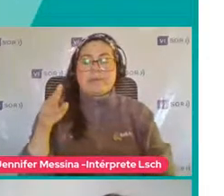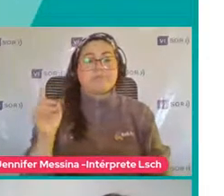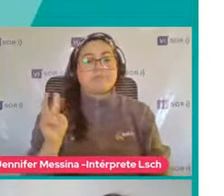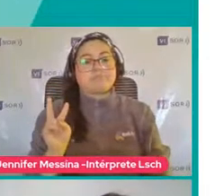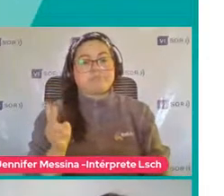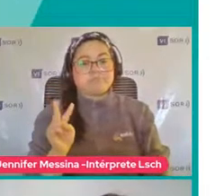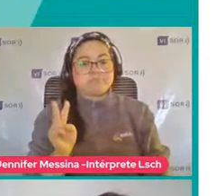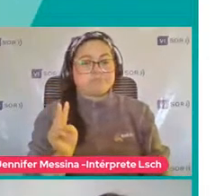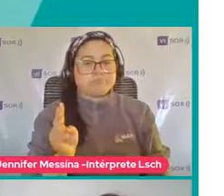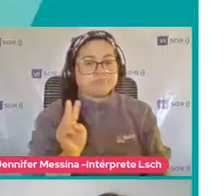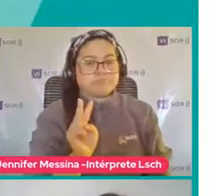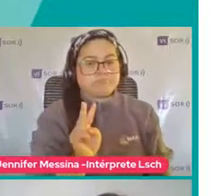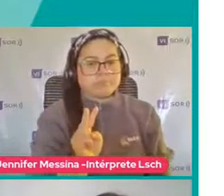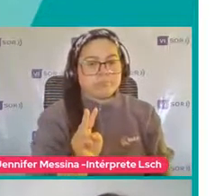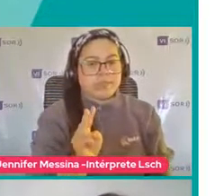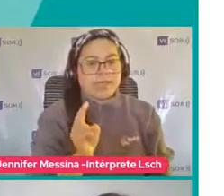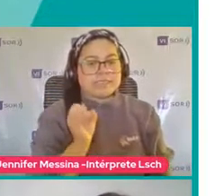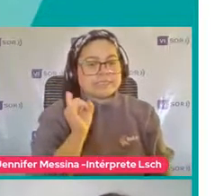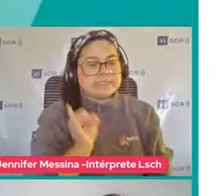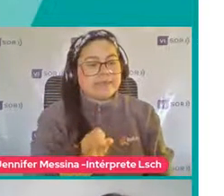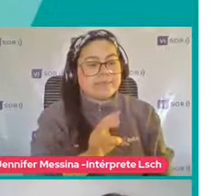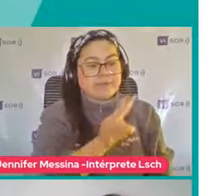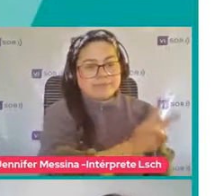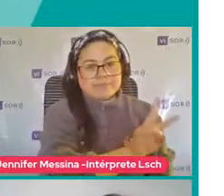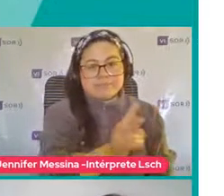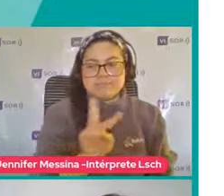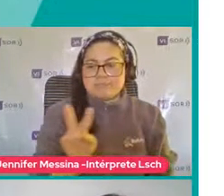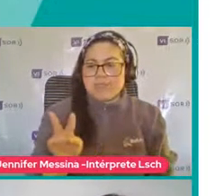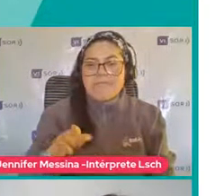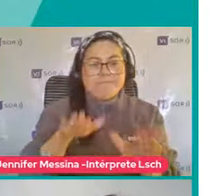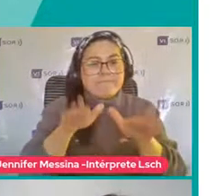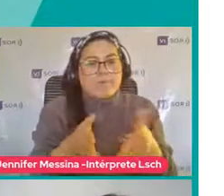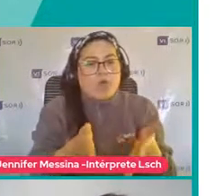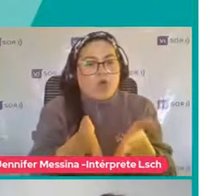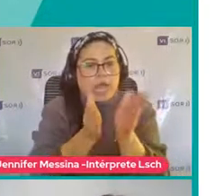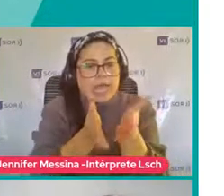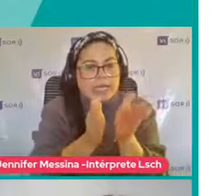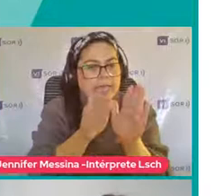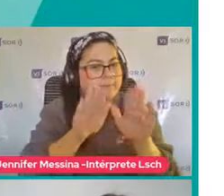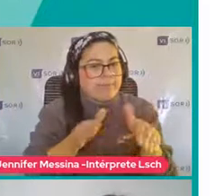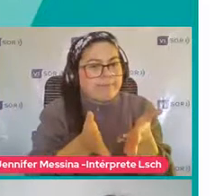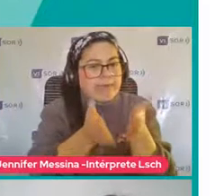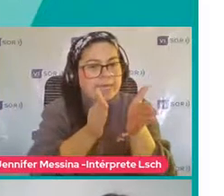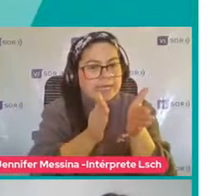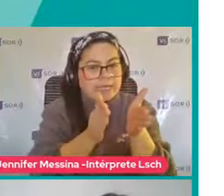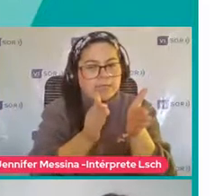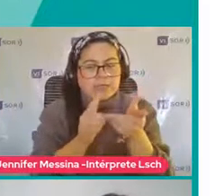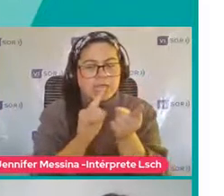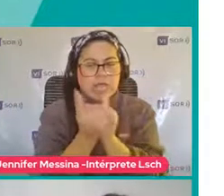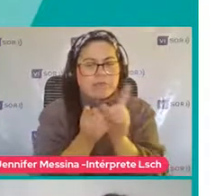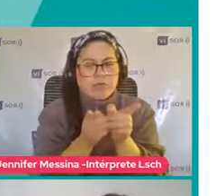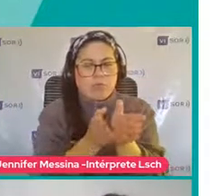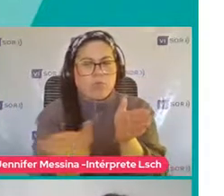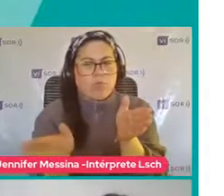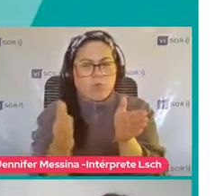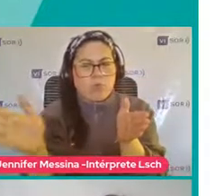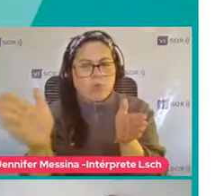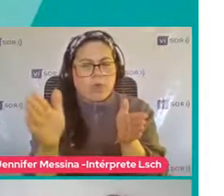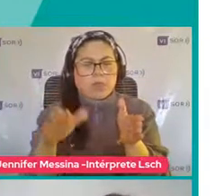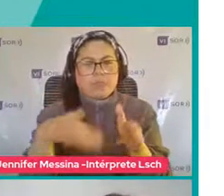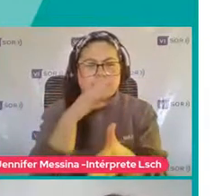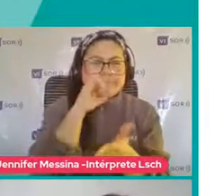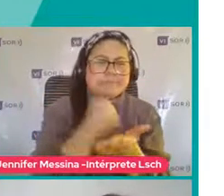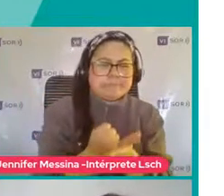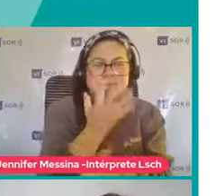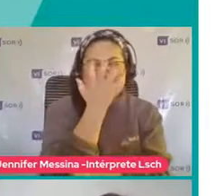papás Se tienen que ir Siempre por el mismo Camino a la casa Si cambian ese camino Muchas veces Se frustran Se enojan Les